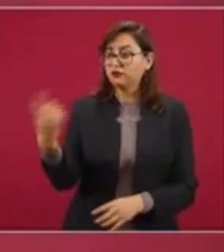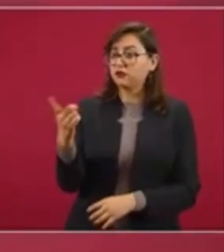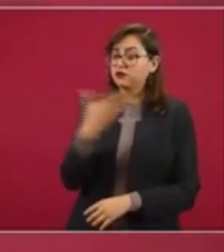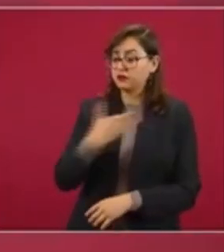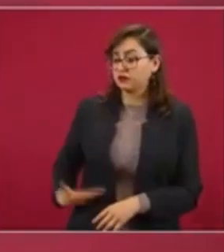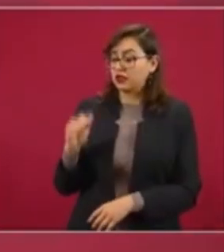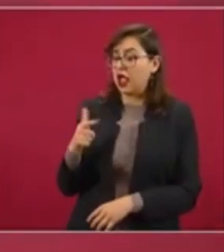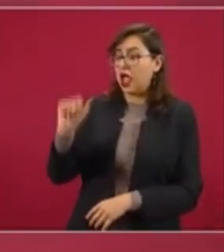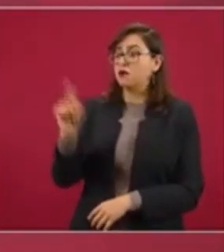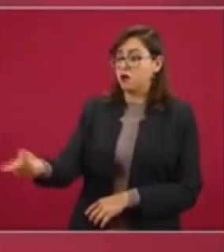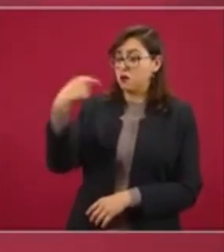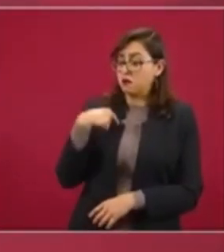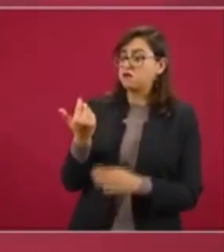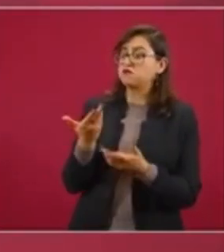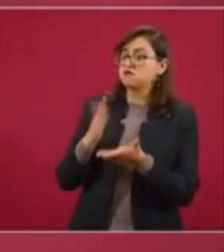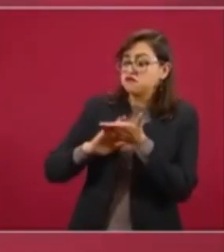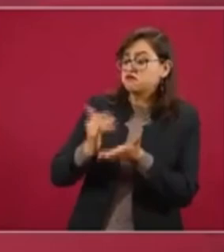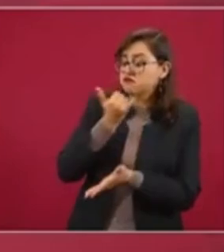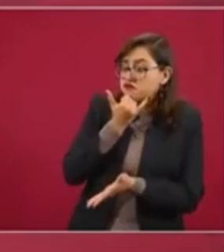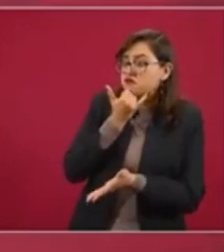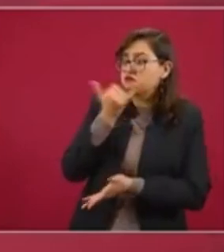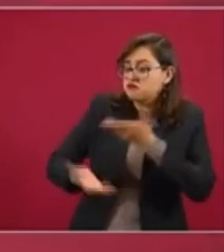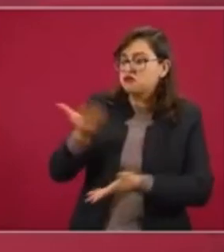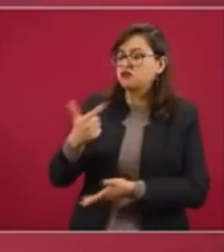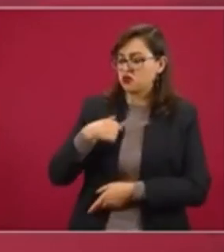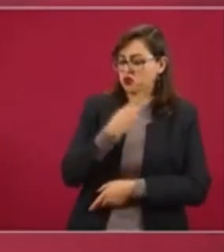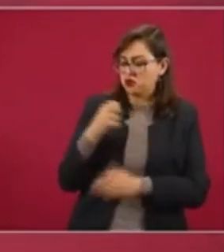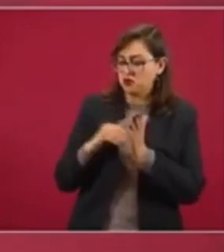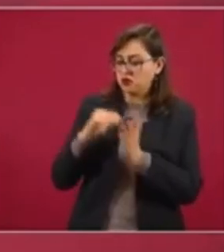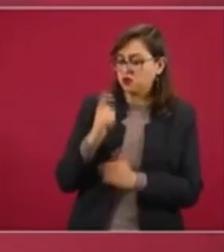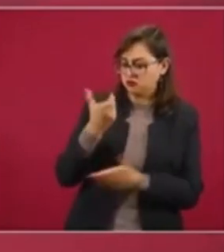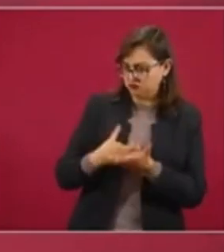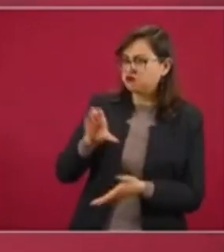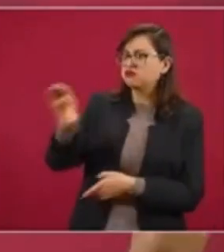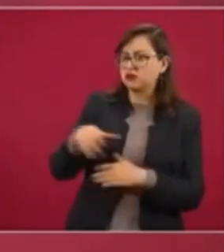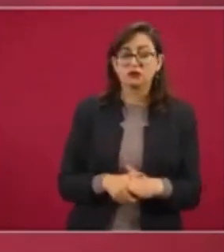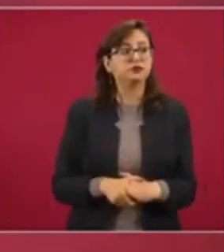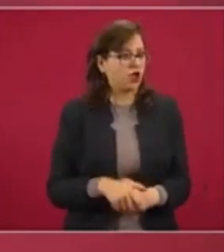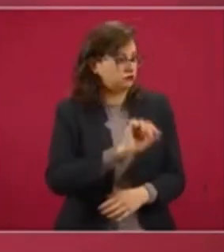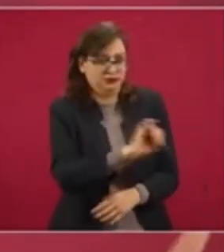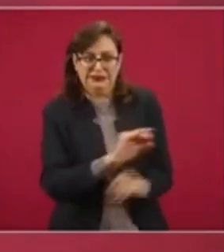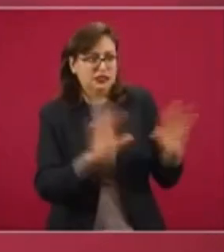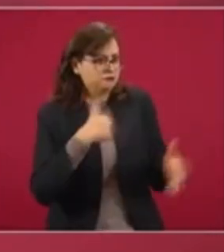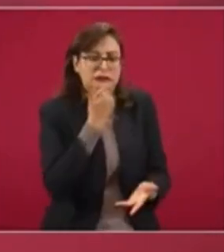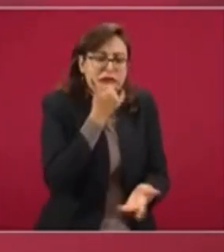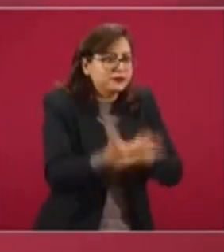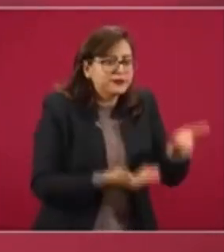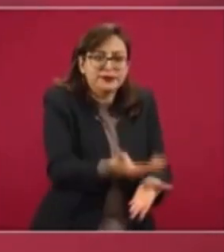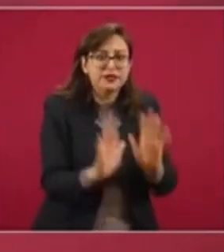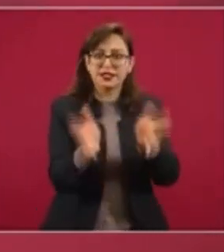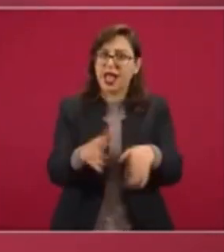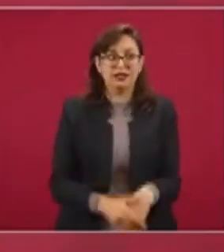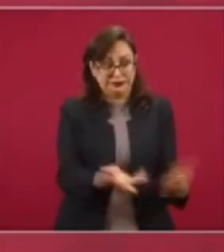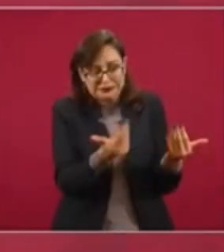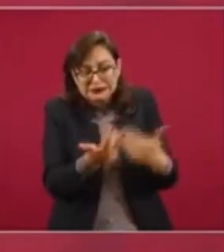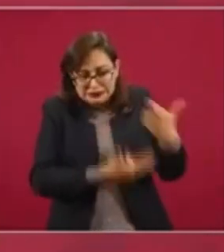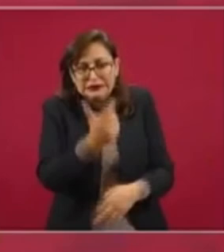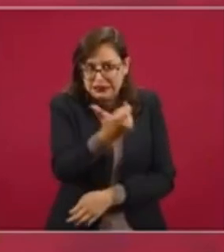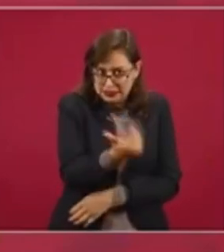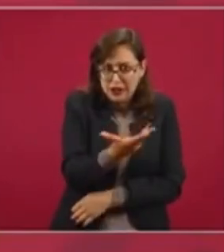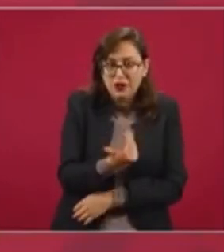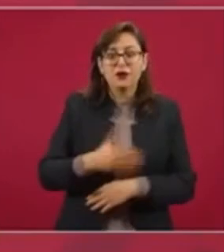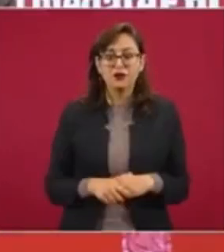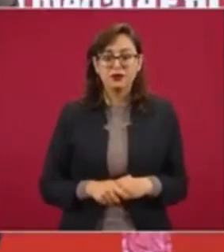presidente, entonces sí devuelvo los 200 millones de dólares. Pues ya le ofrecí disculpas porque yo lo que quiero es que regrese,